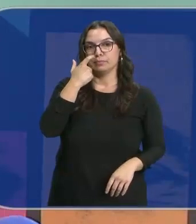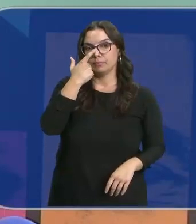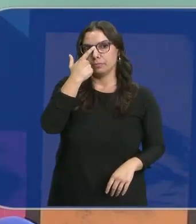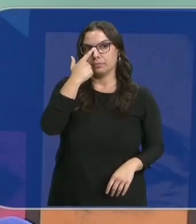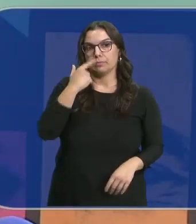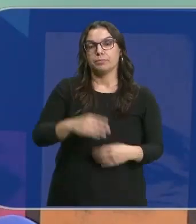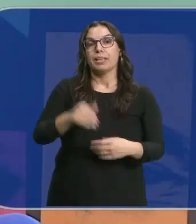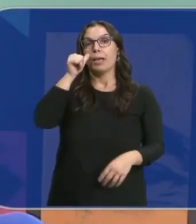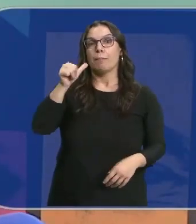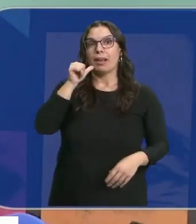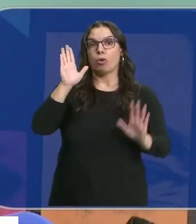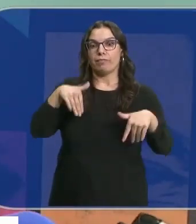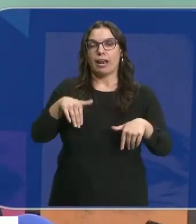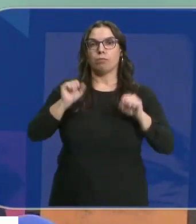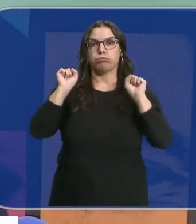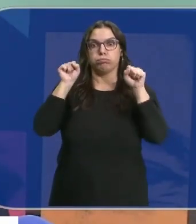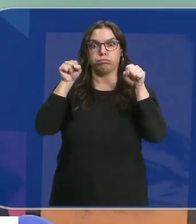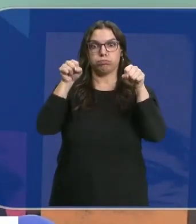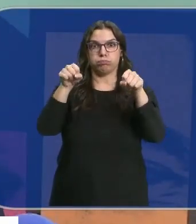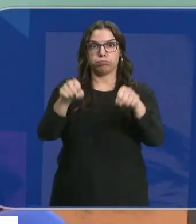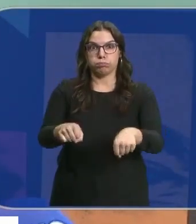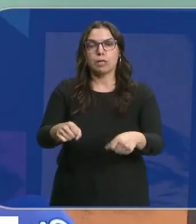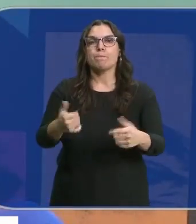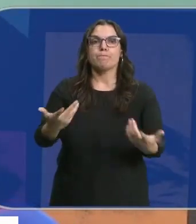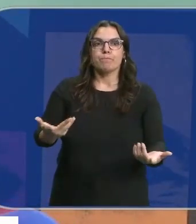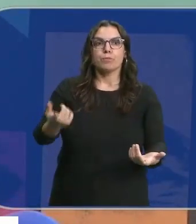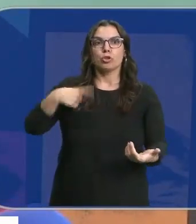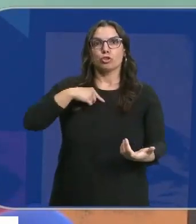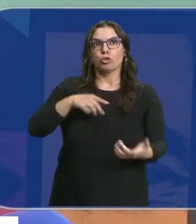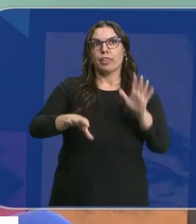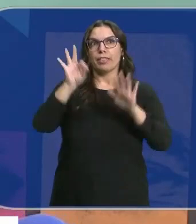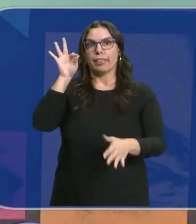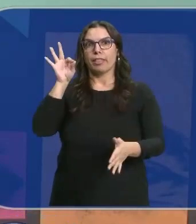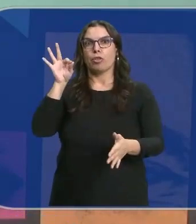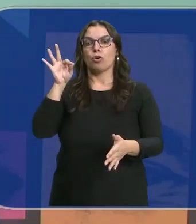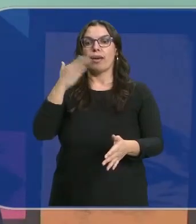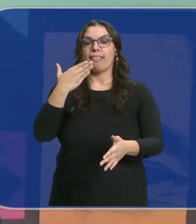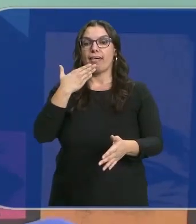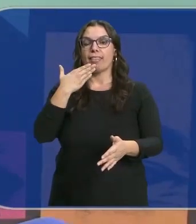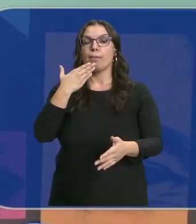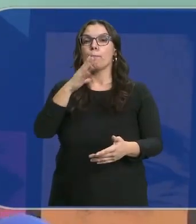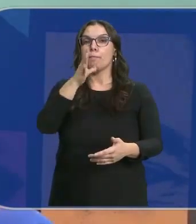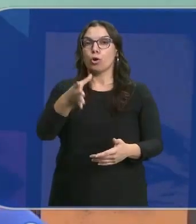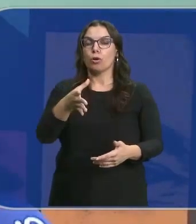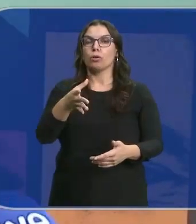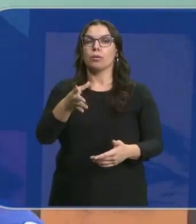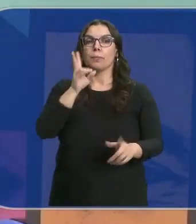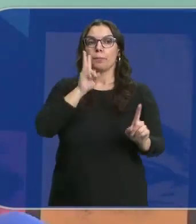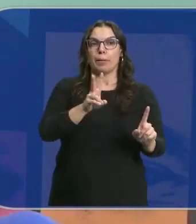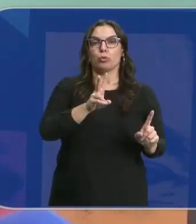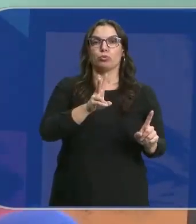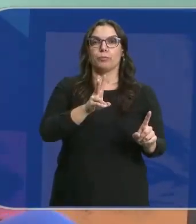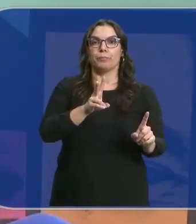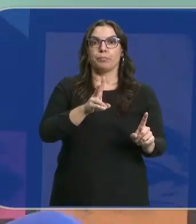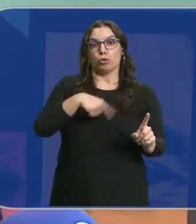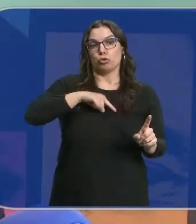Los embarazos cada vez son más tardíos y lo hemos puesto en una fecha en la cual conjugamos un aumento, o sea,